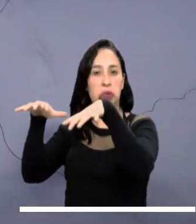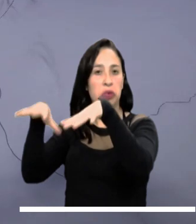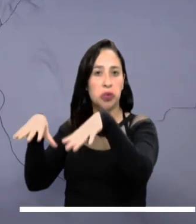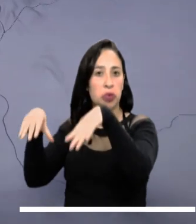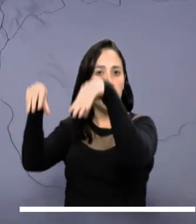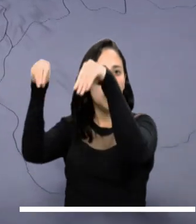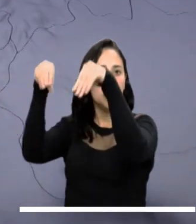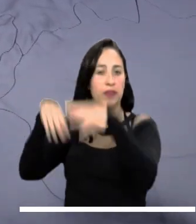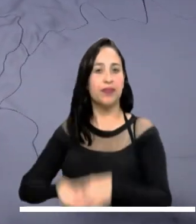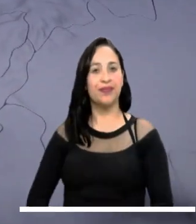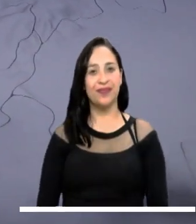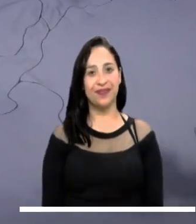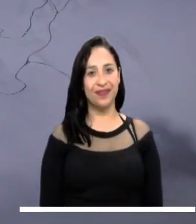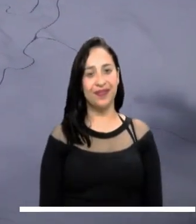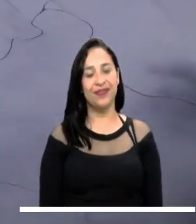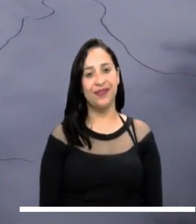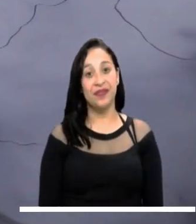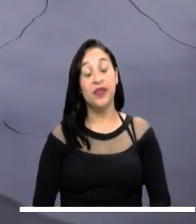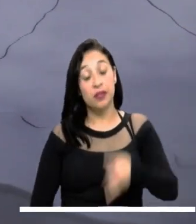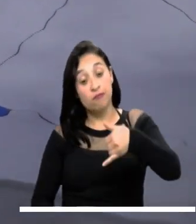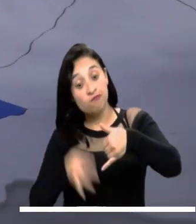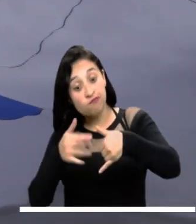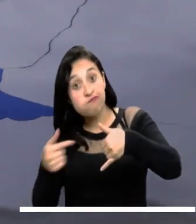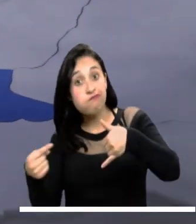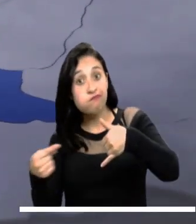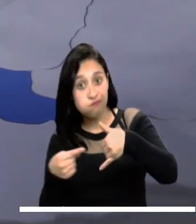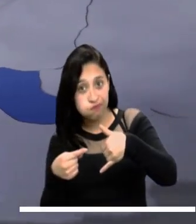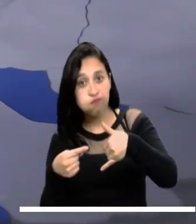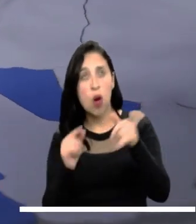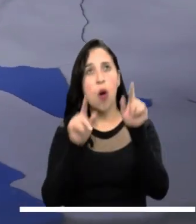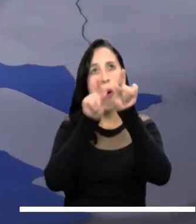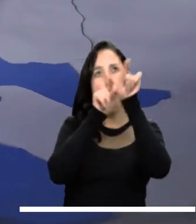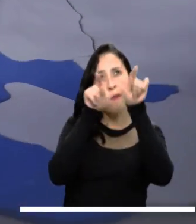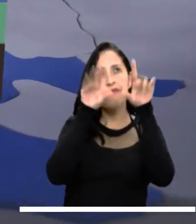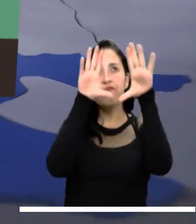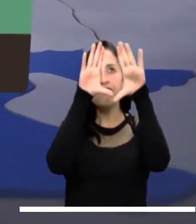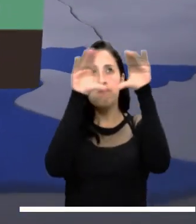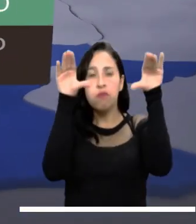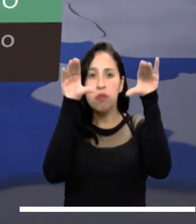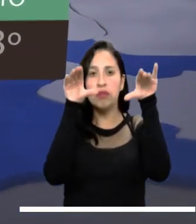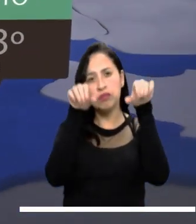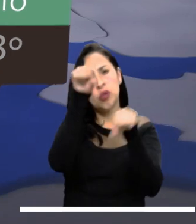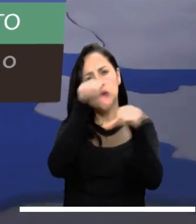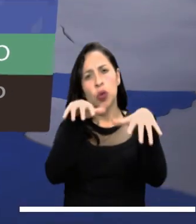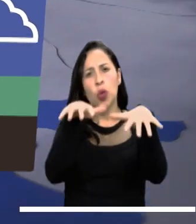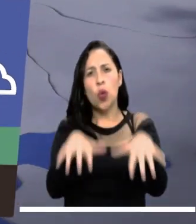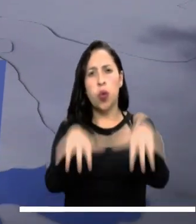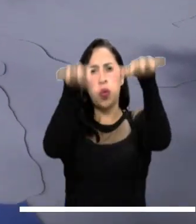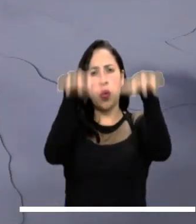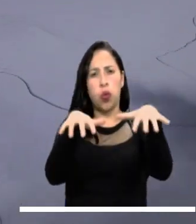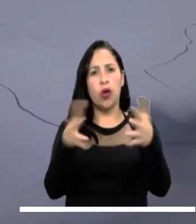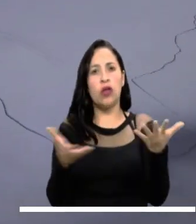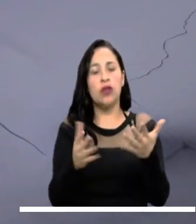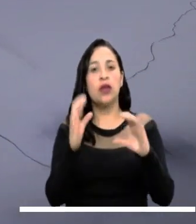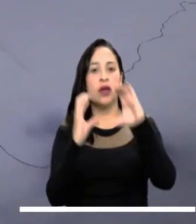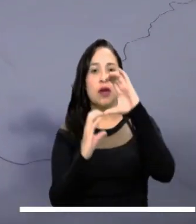La región pacífica tendrá poca nubosidad, pero es posible que aparezcan lluvias ligeras en Cauca, Nariño y Chocó.